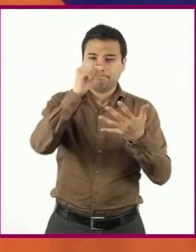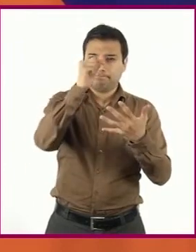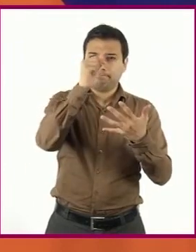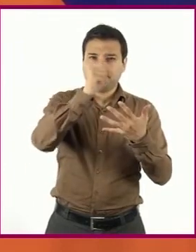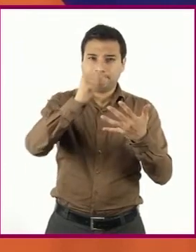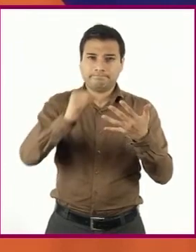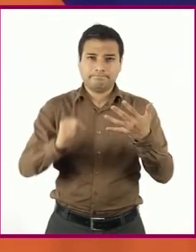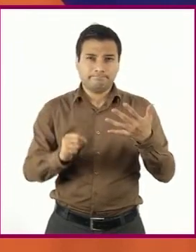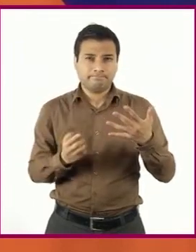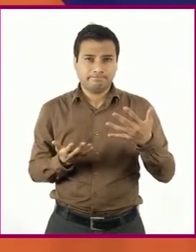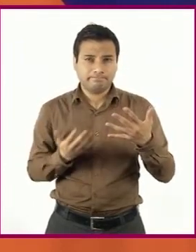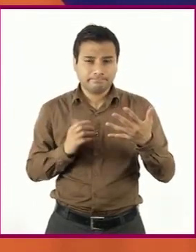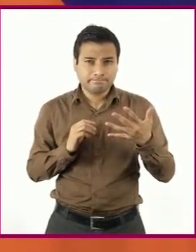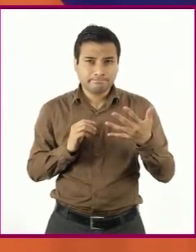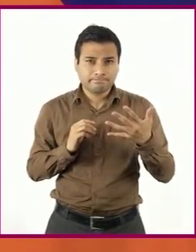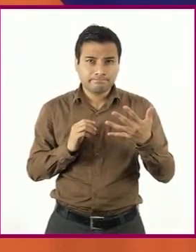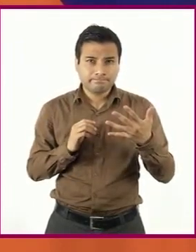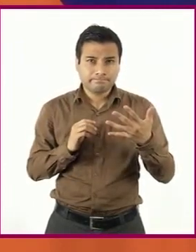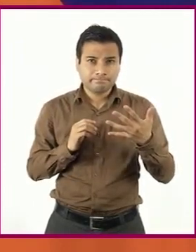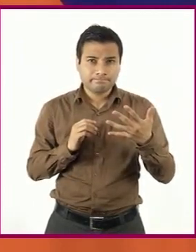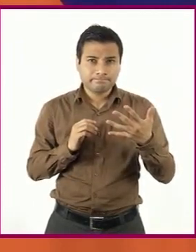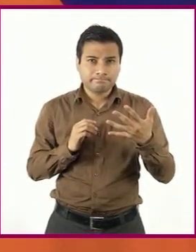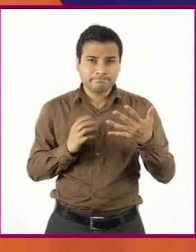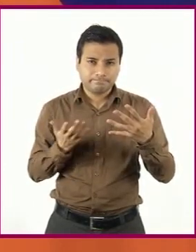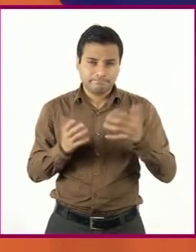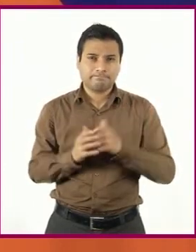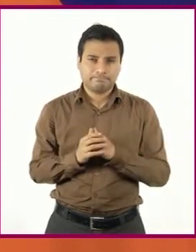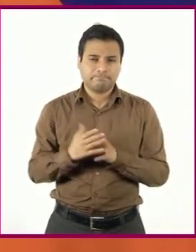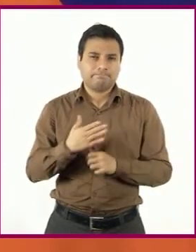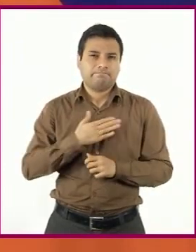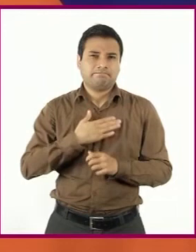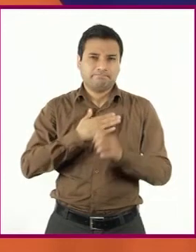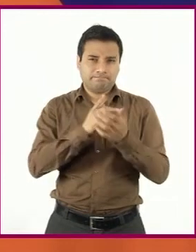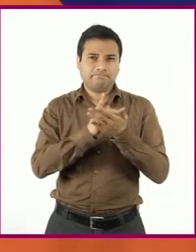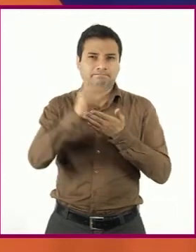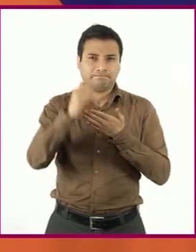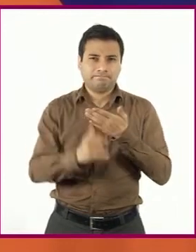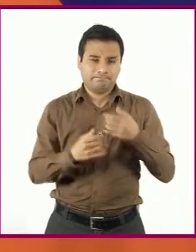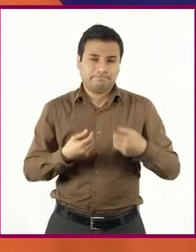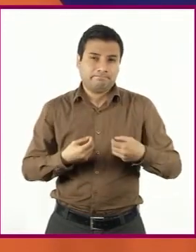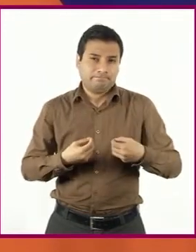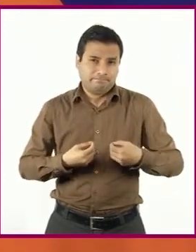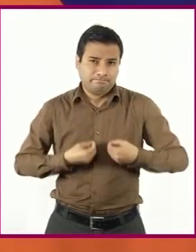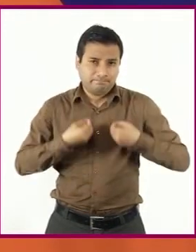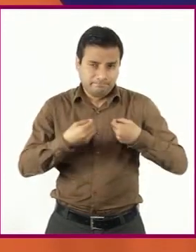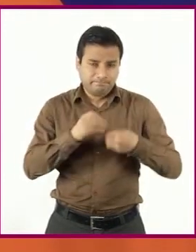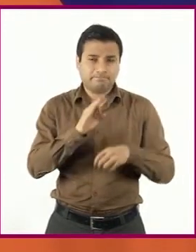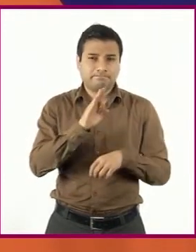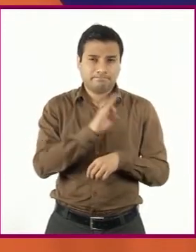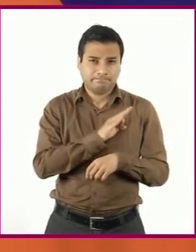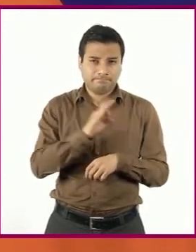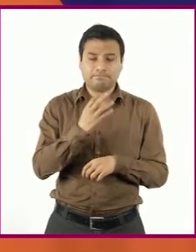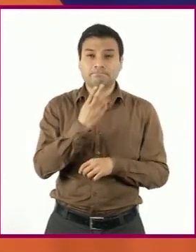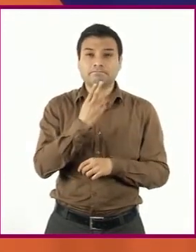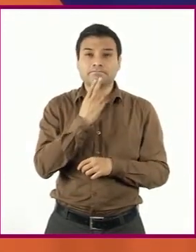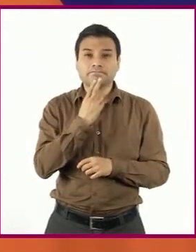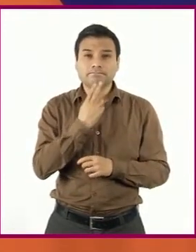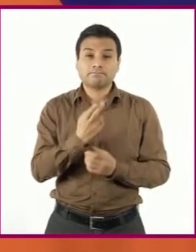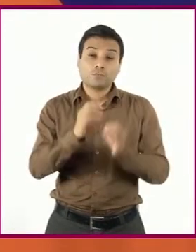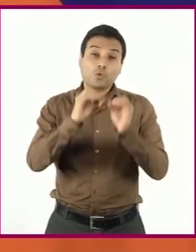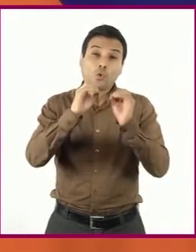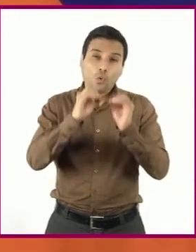objetiva, planear nuestro proyecto de vida. Si es que lo tenemos o ayudarnos a